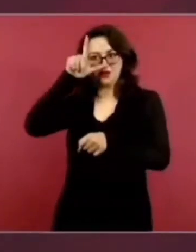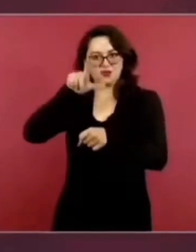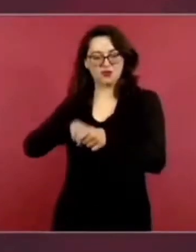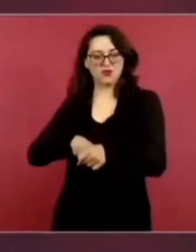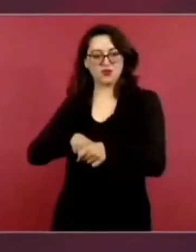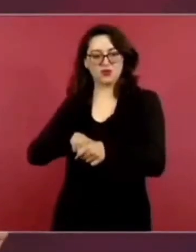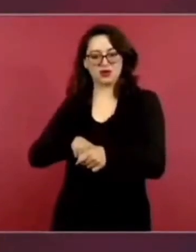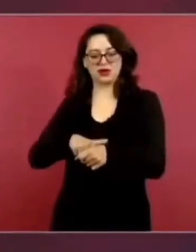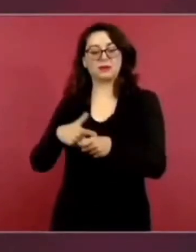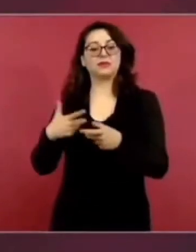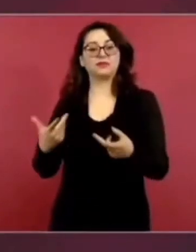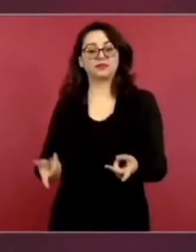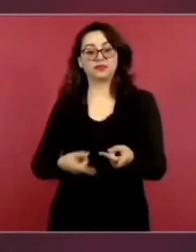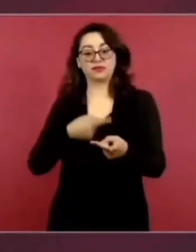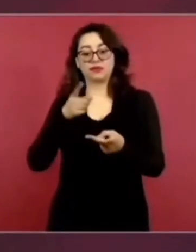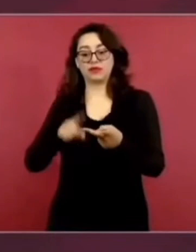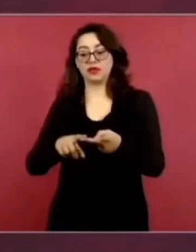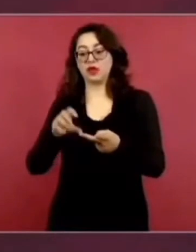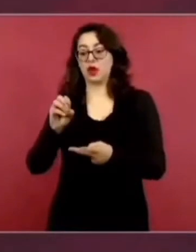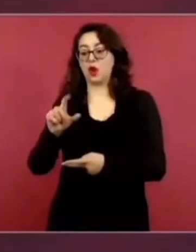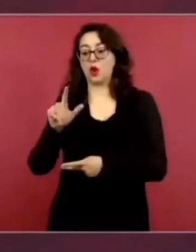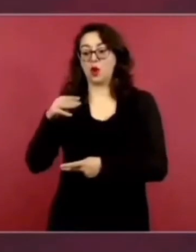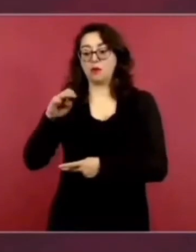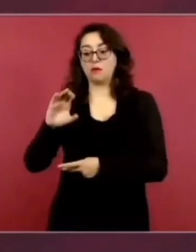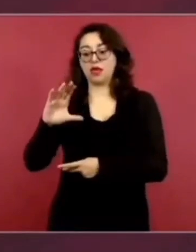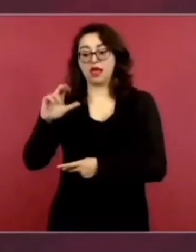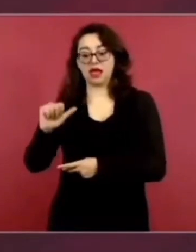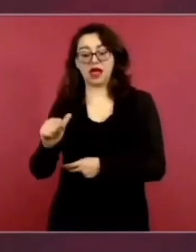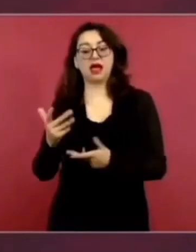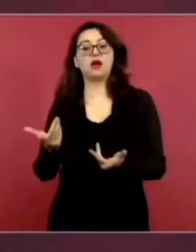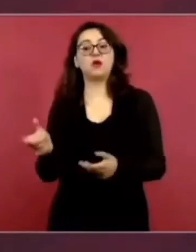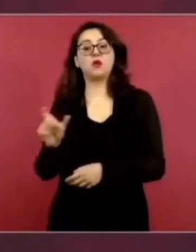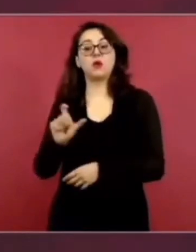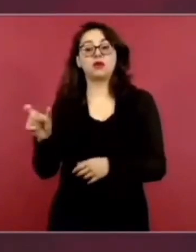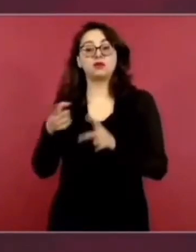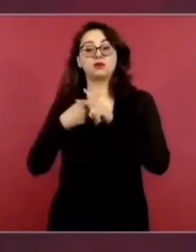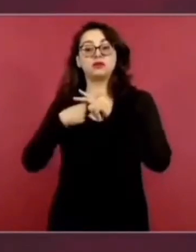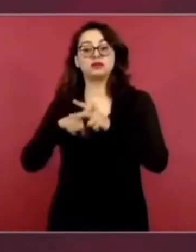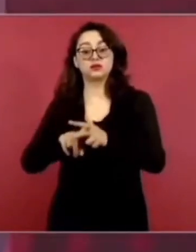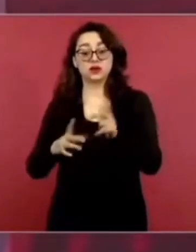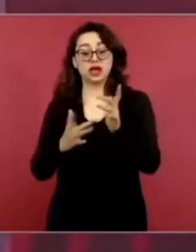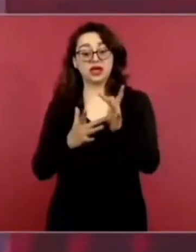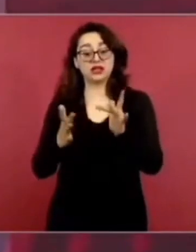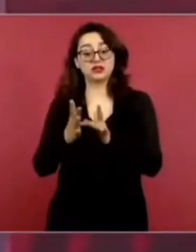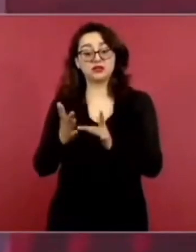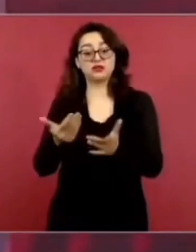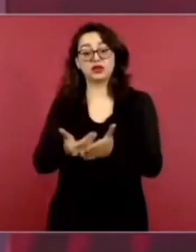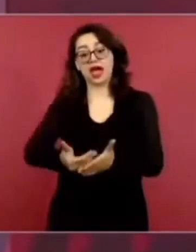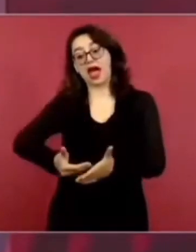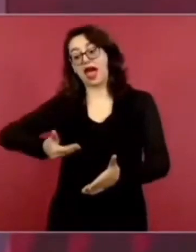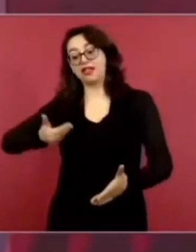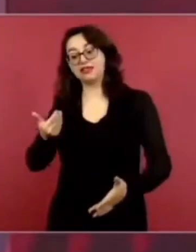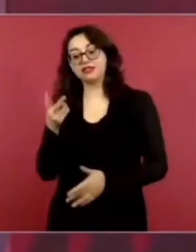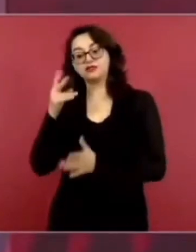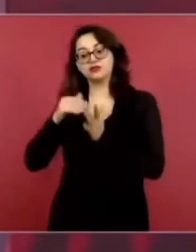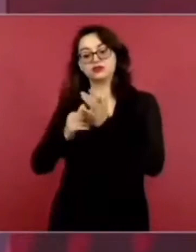2000 años antes de Cristo. Entonces, eso